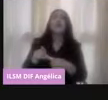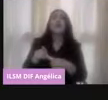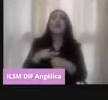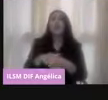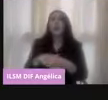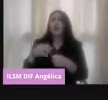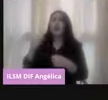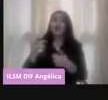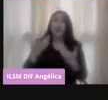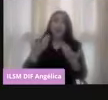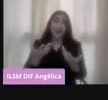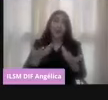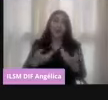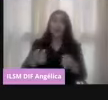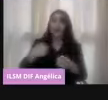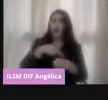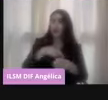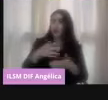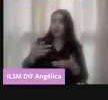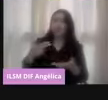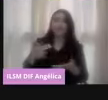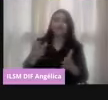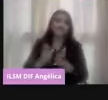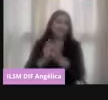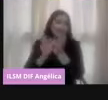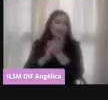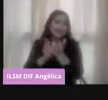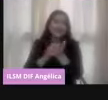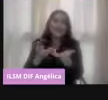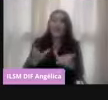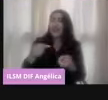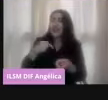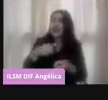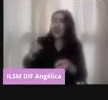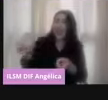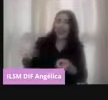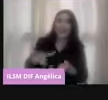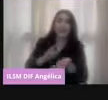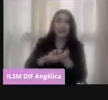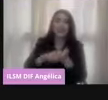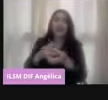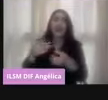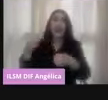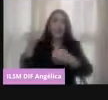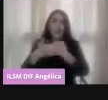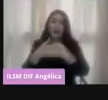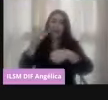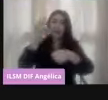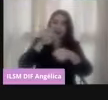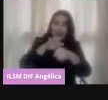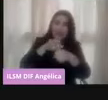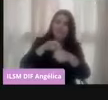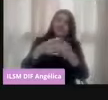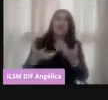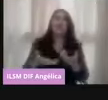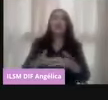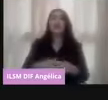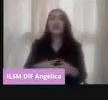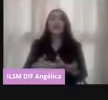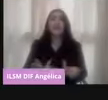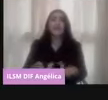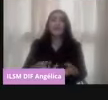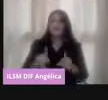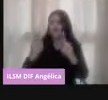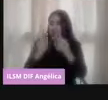de garantizar la celebración periódica de las elecciones, periódica y pacífica de las elecciones para